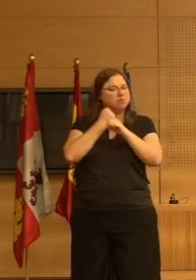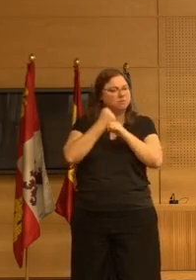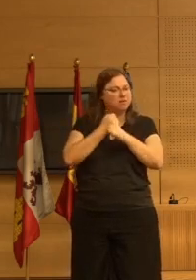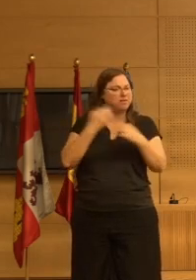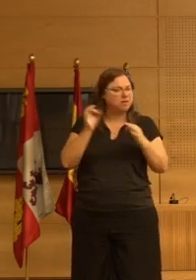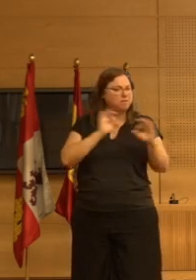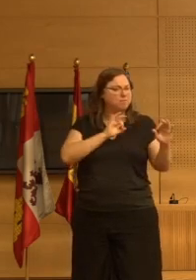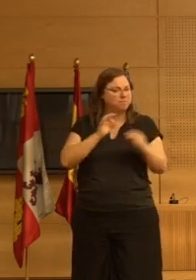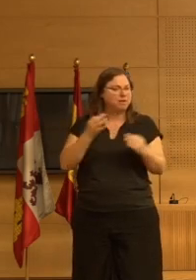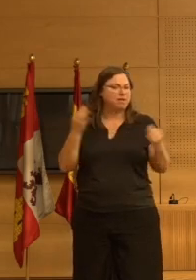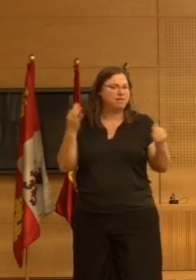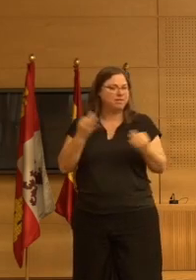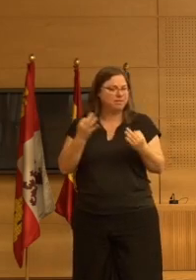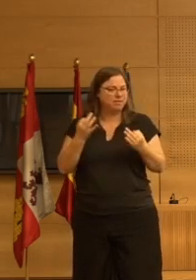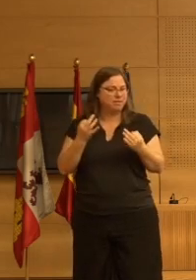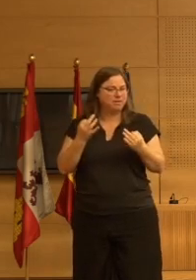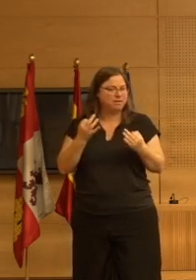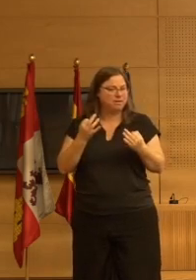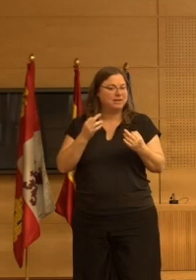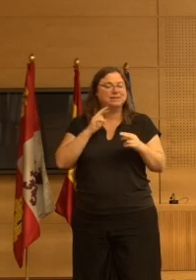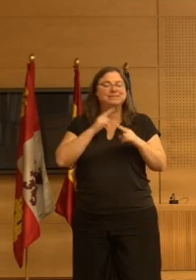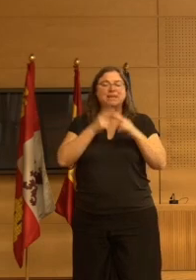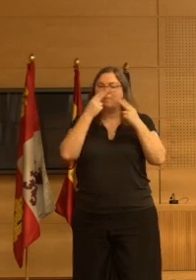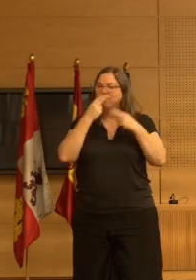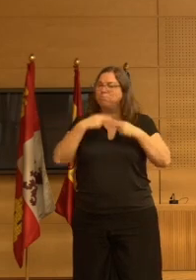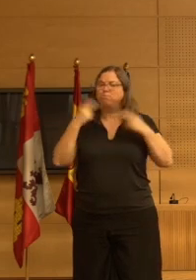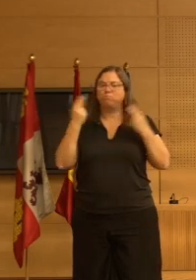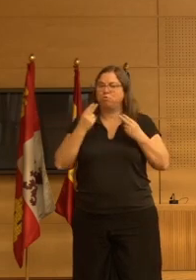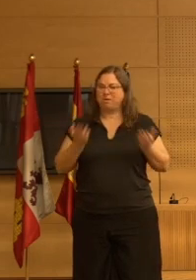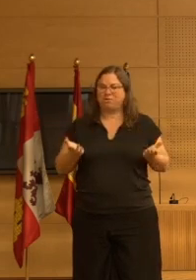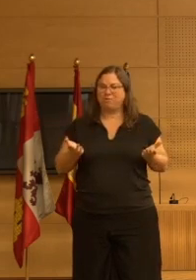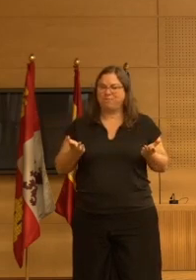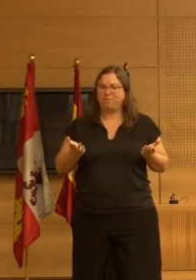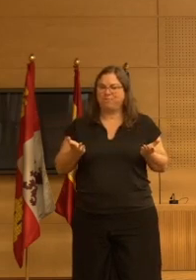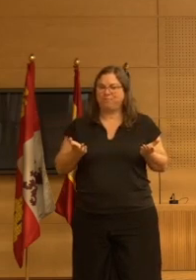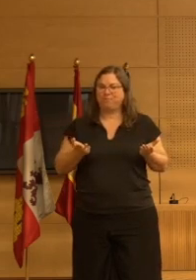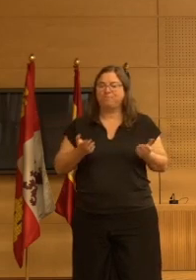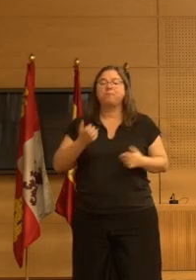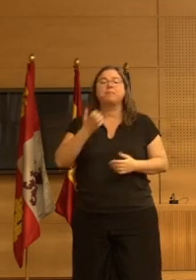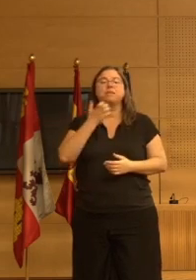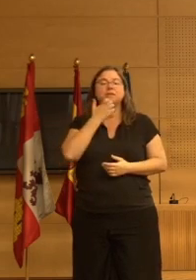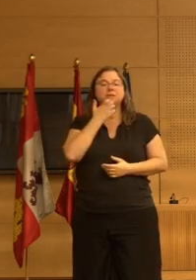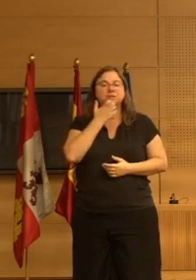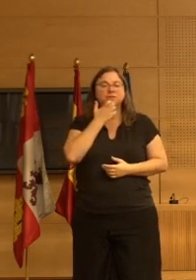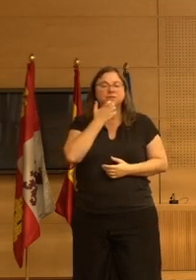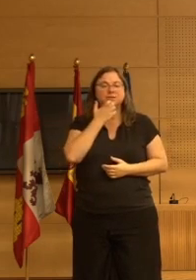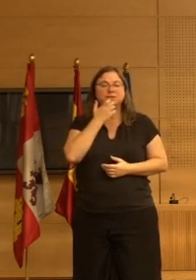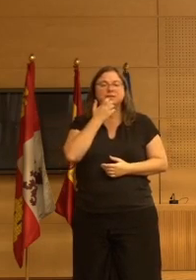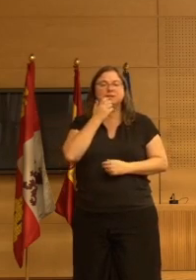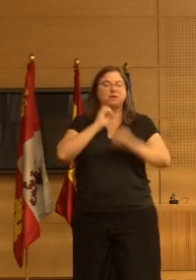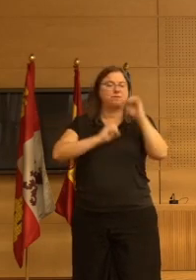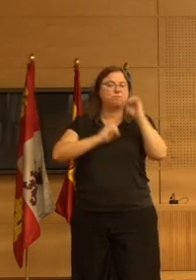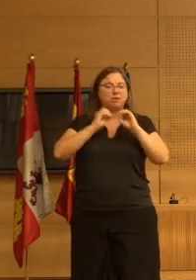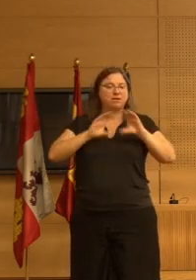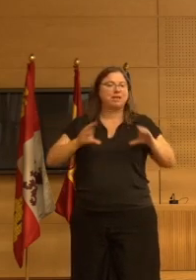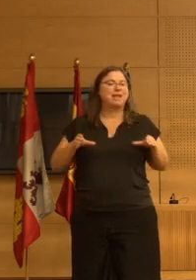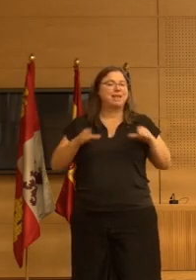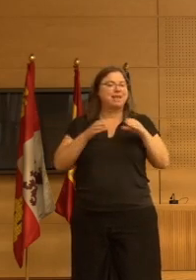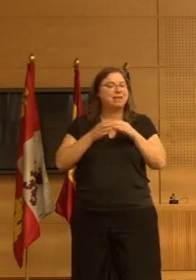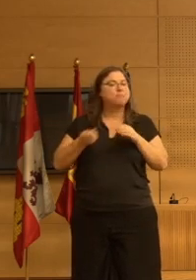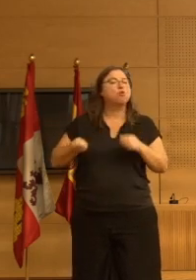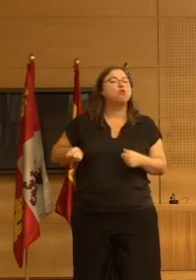habrá que preparar etcétera que serán públicas y de alguna manera en cuanto a las ratios los equipos los